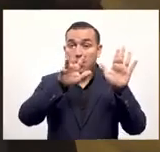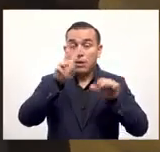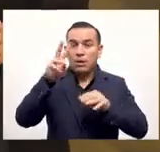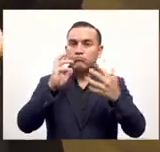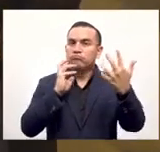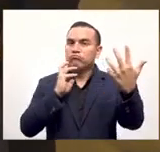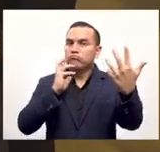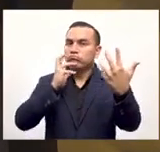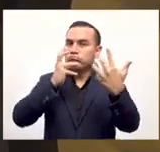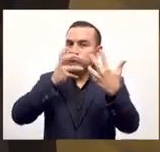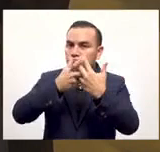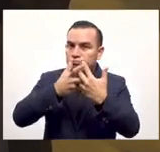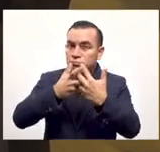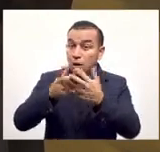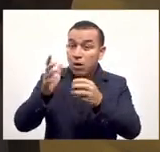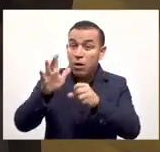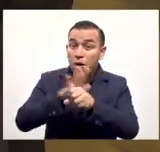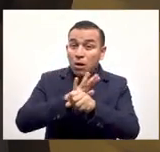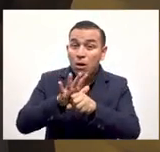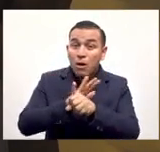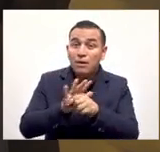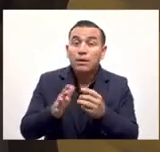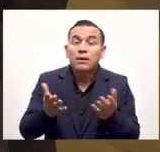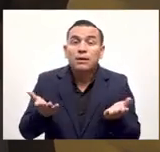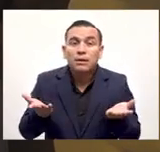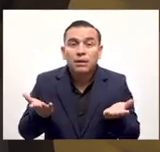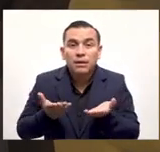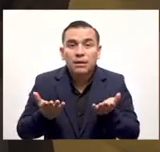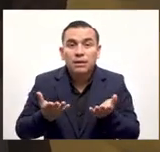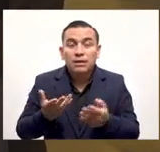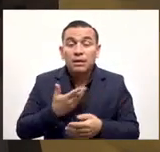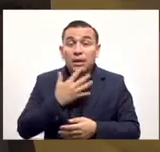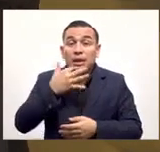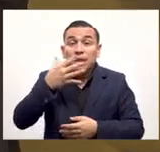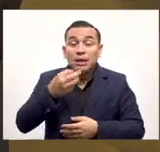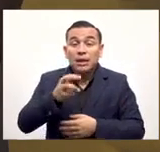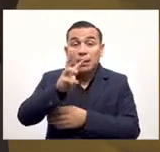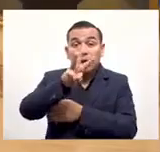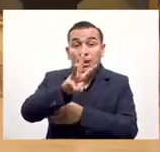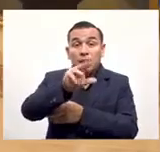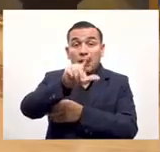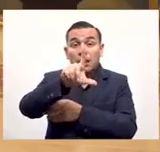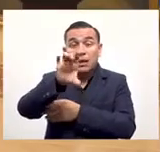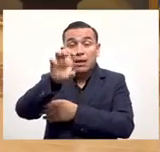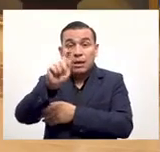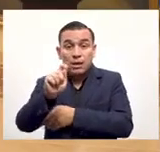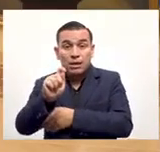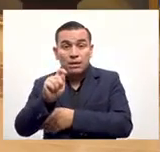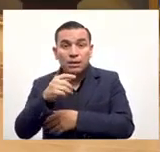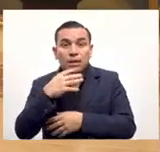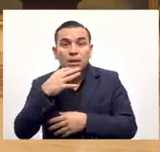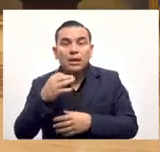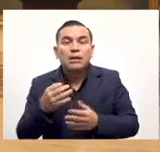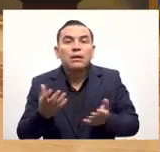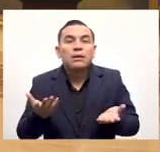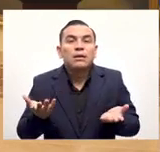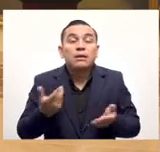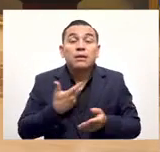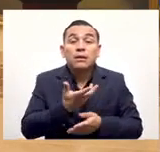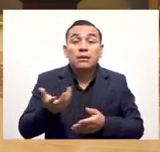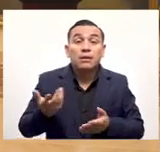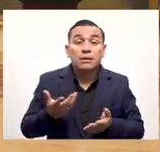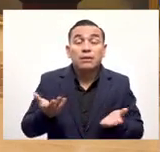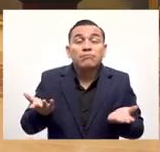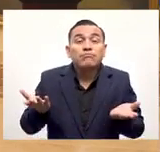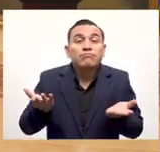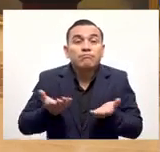artículo 12 al leer todos los artículos o simplemente ver cómo funciona la wallet pues se puede entender que no va